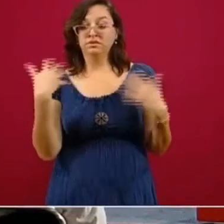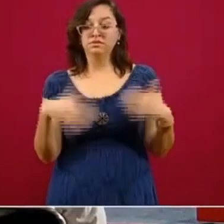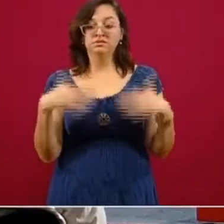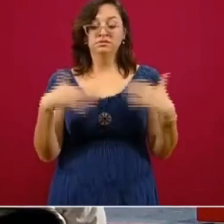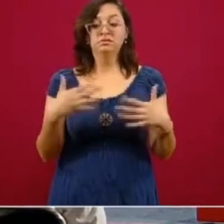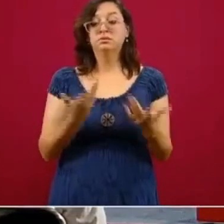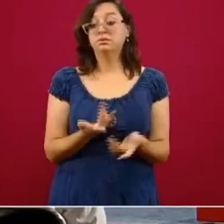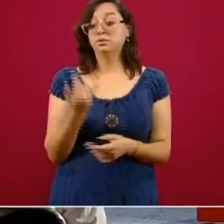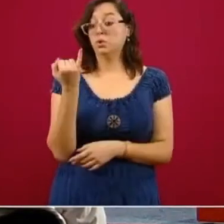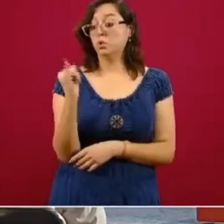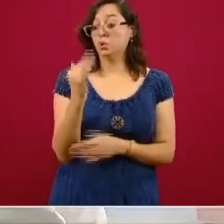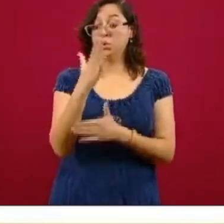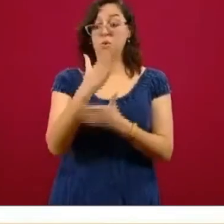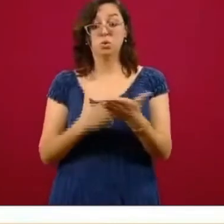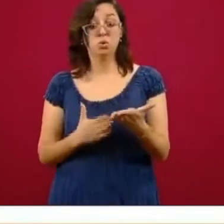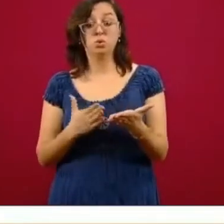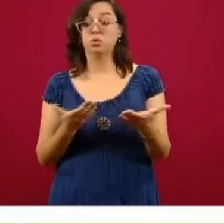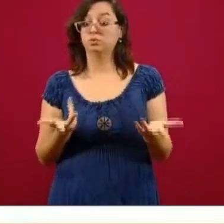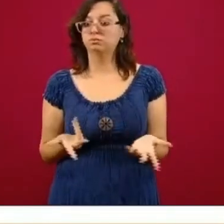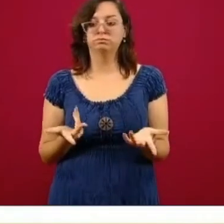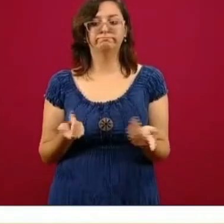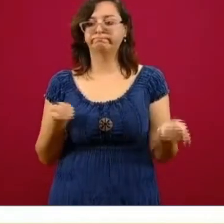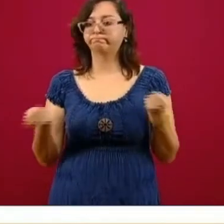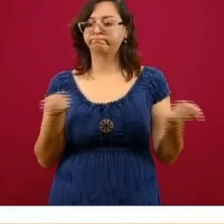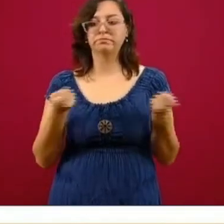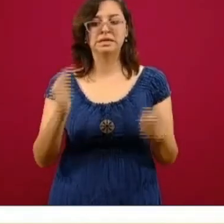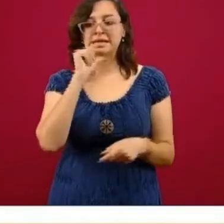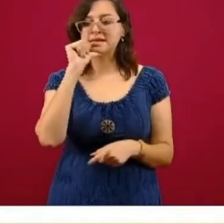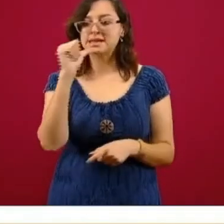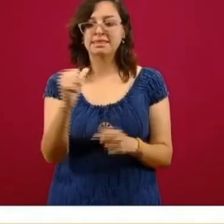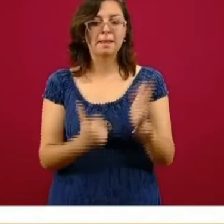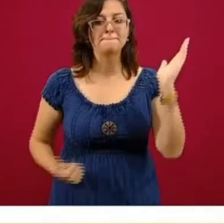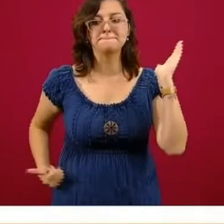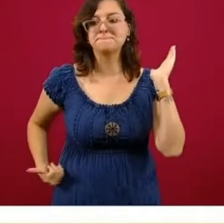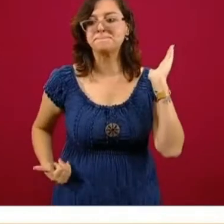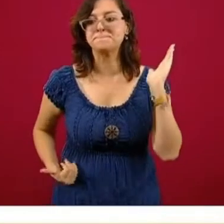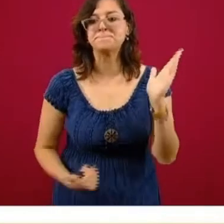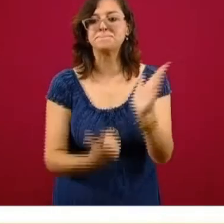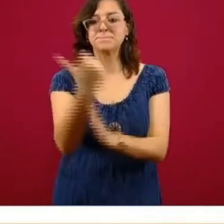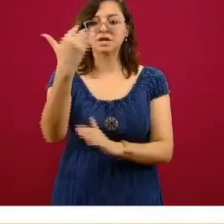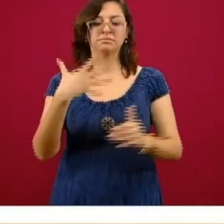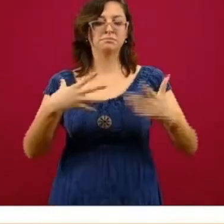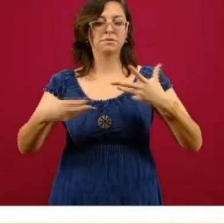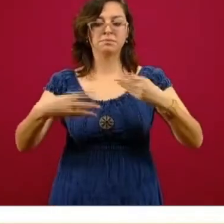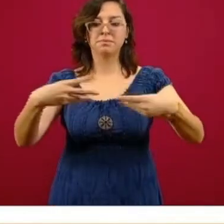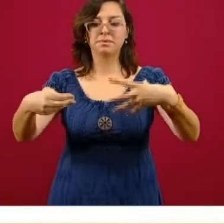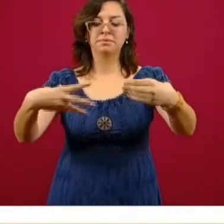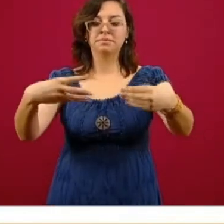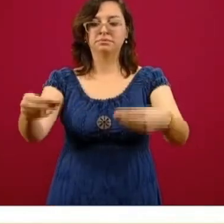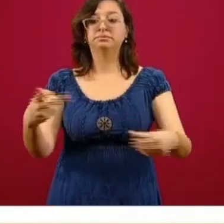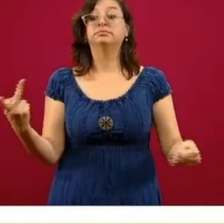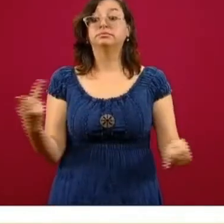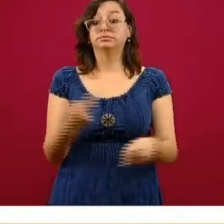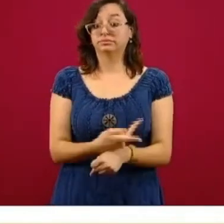para mediados de junio Nuevo León tiene un incremento importante en este número, lo que quiere decir que esto alimenta